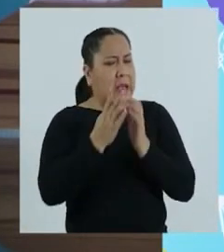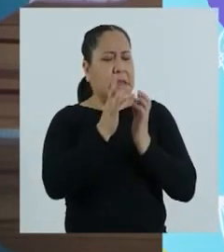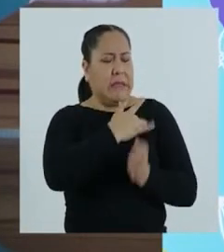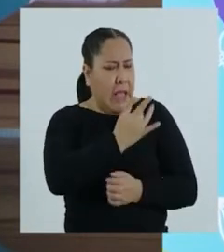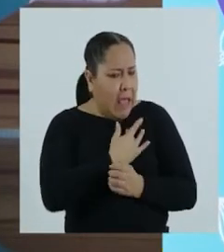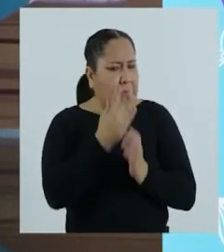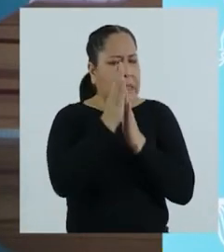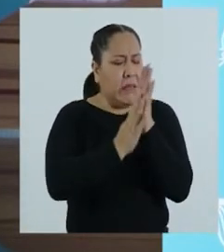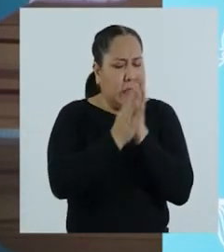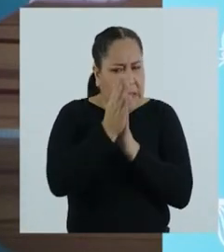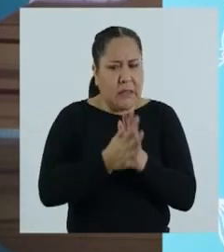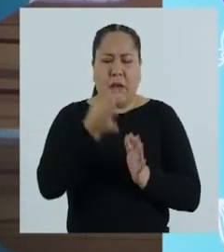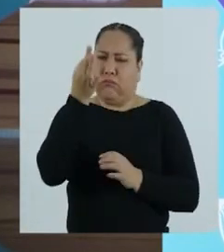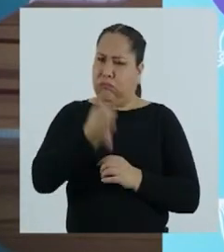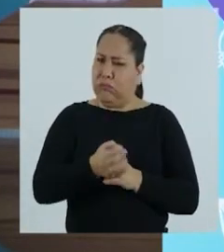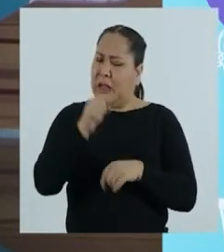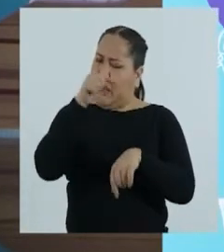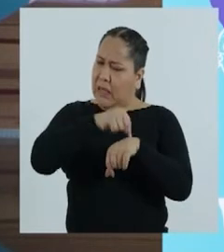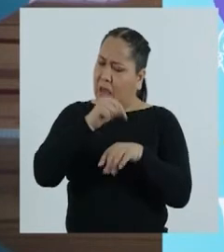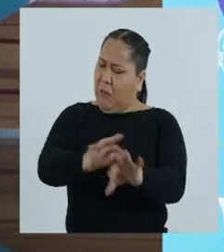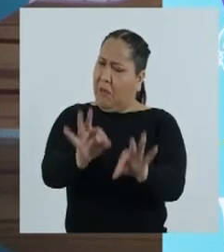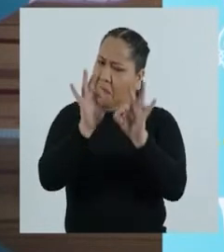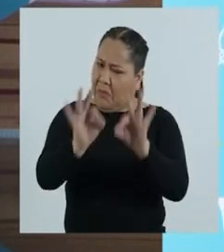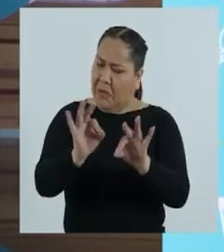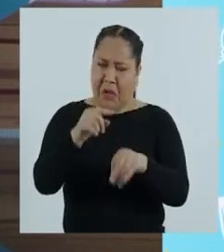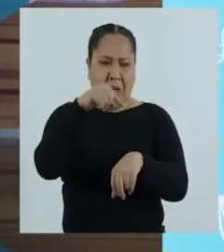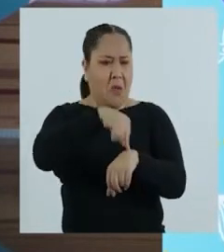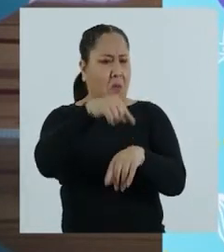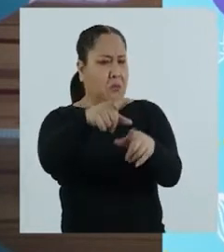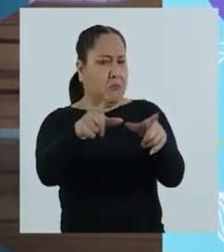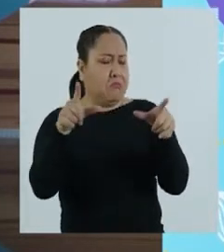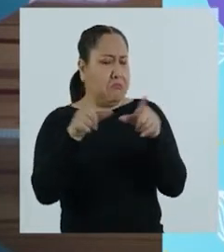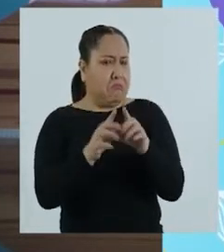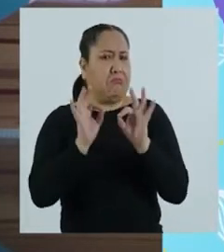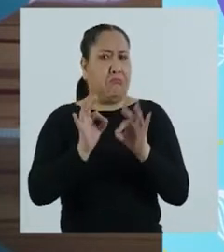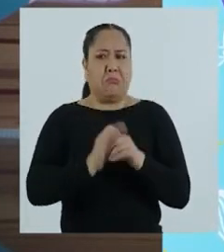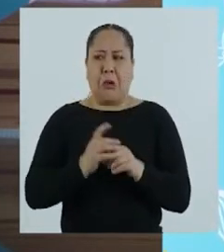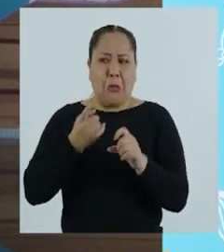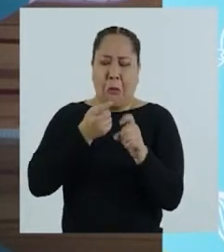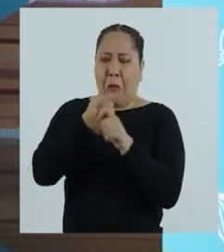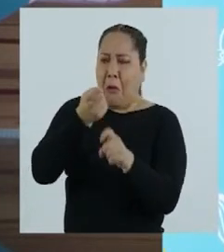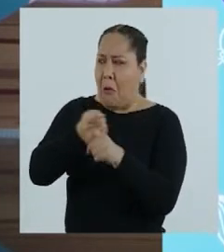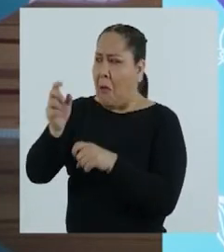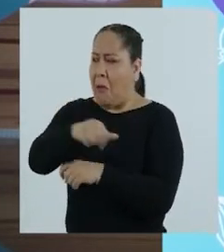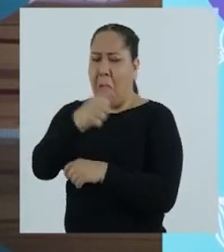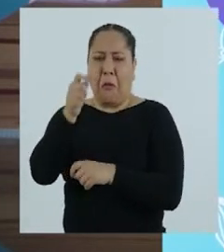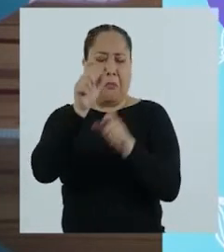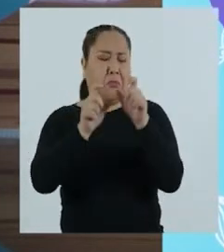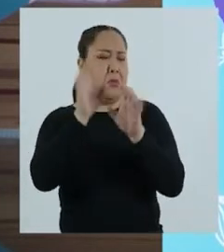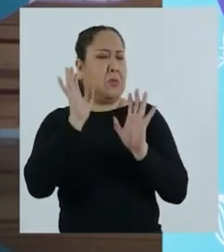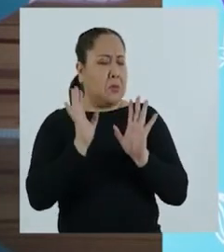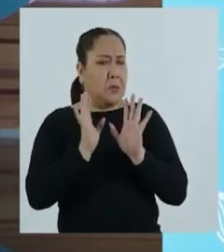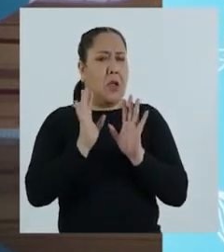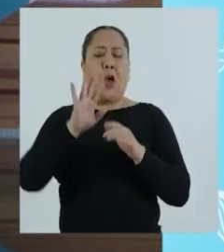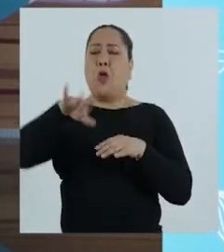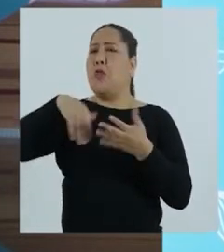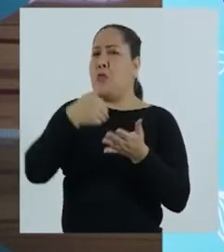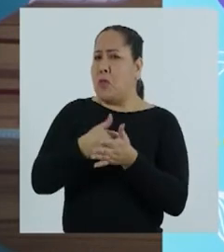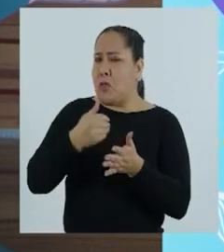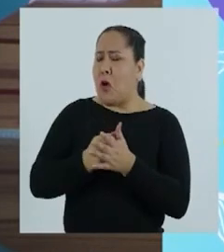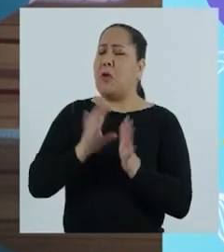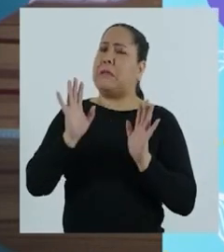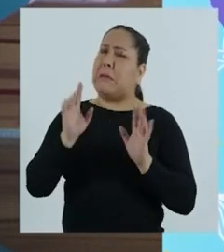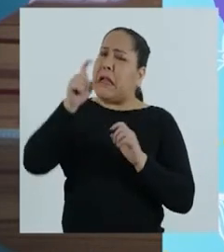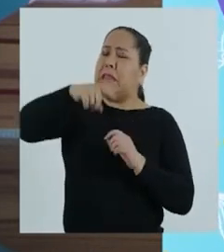piensa, siente y desea con seguridad, en el momento oportuno, en el lugar adecuado, sin agredir al otro o a los otros.